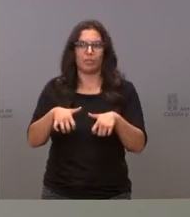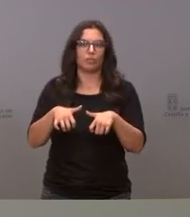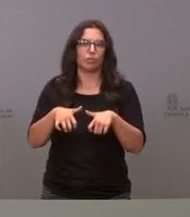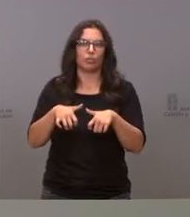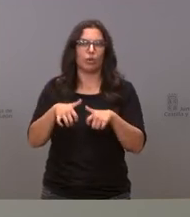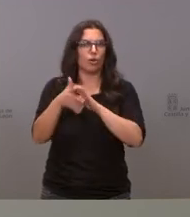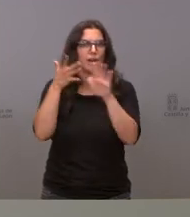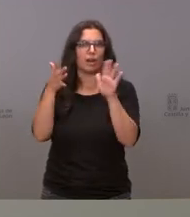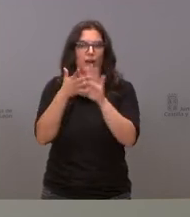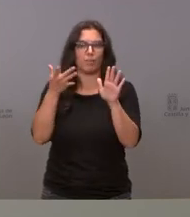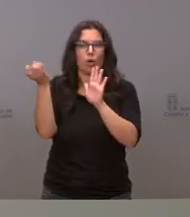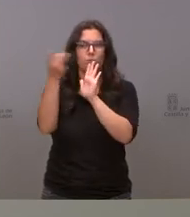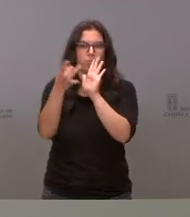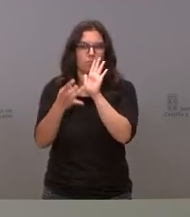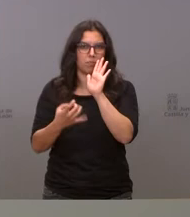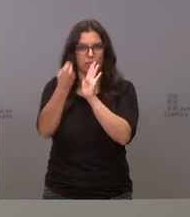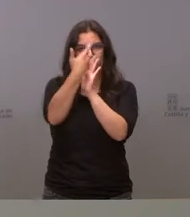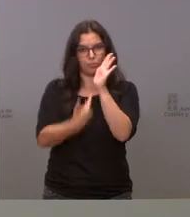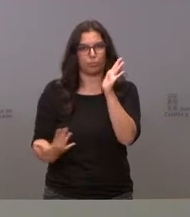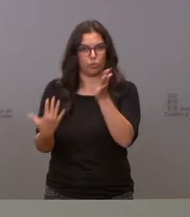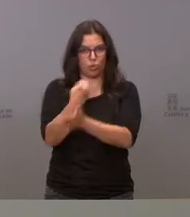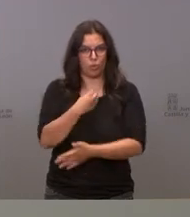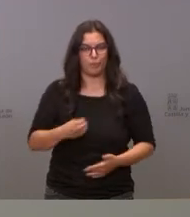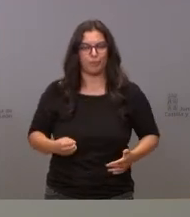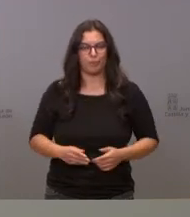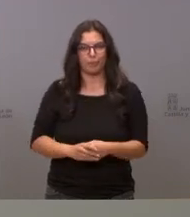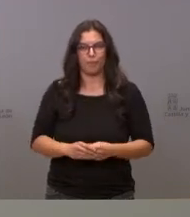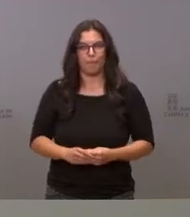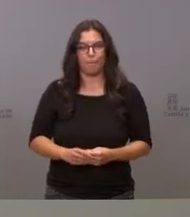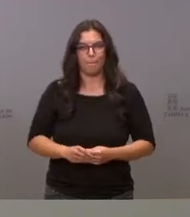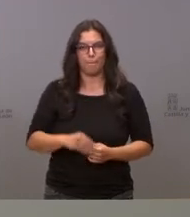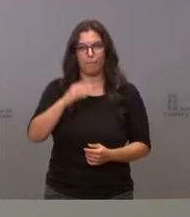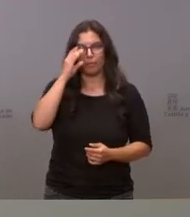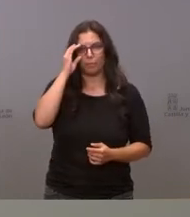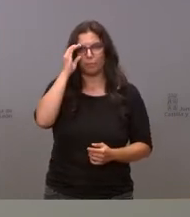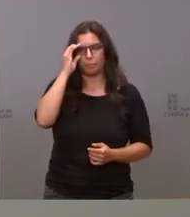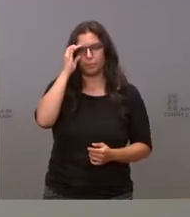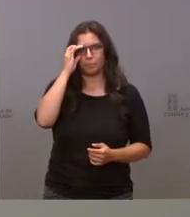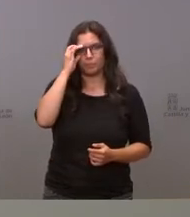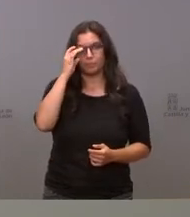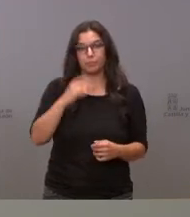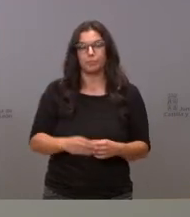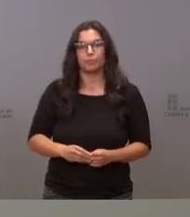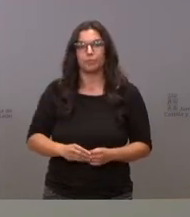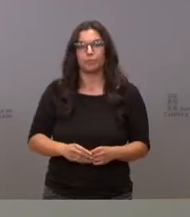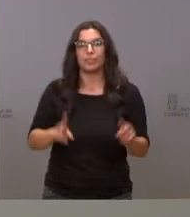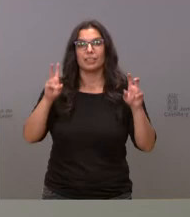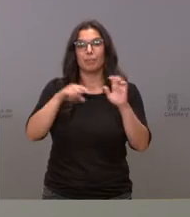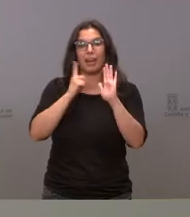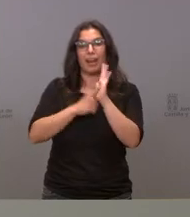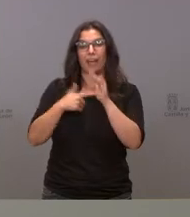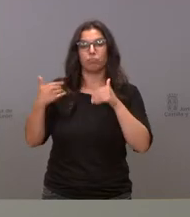para tener ese registro En cuanto a por qué se ha retrasado